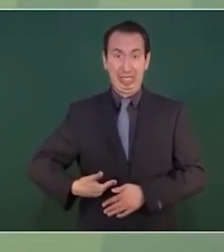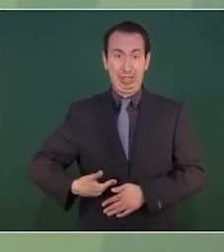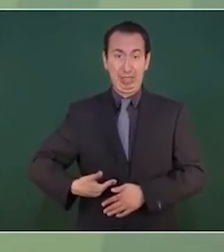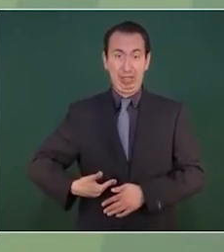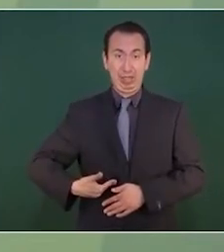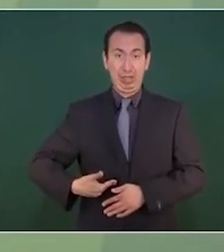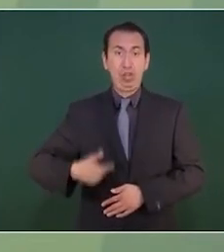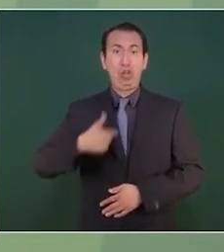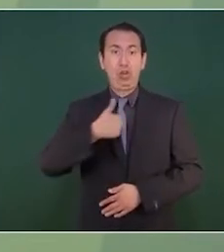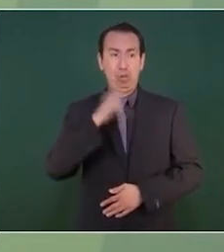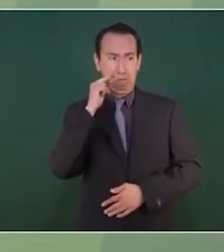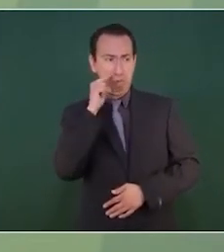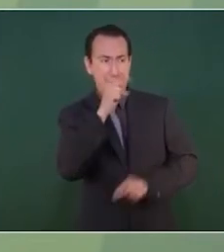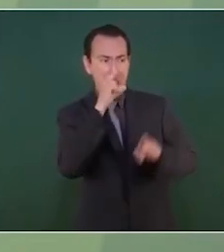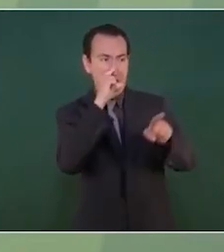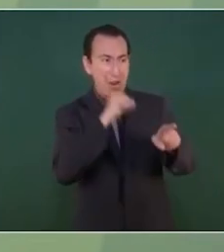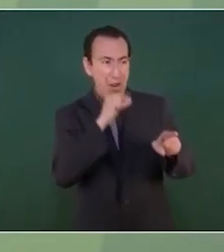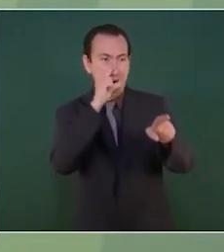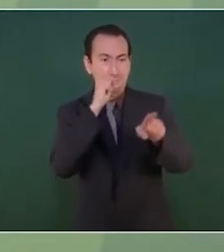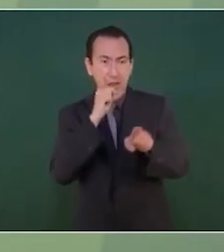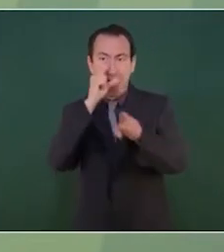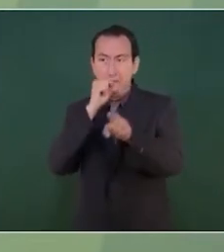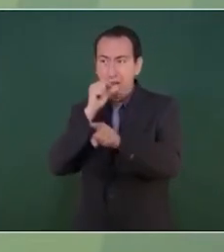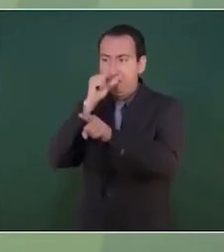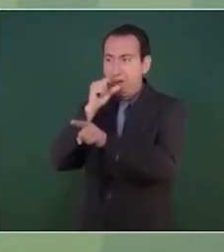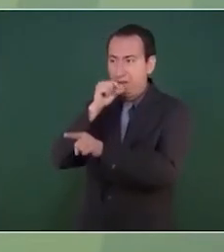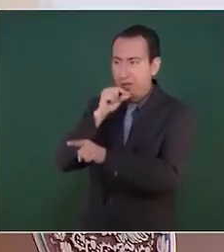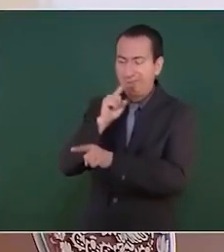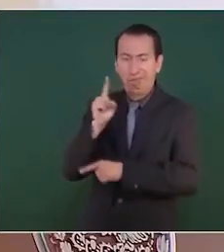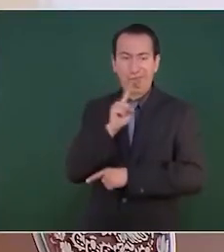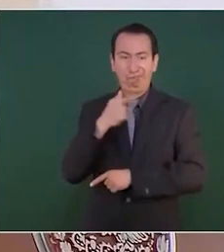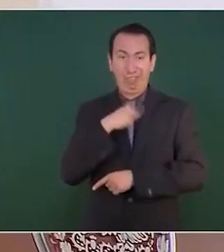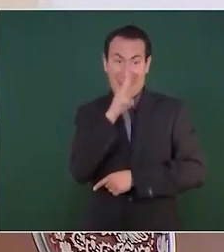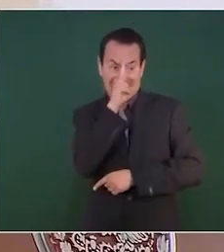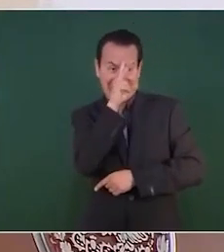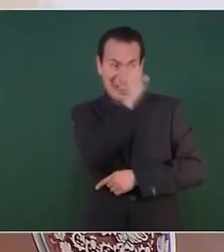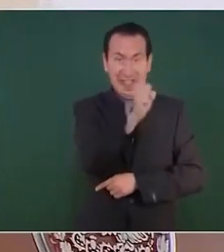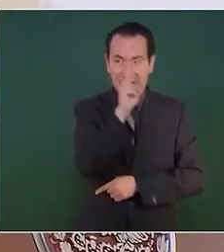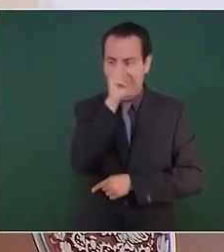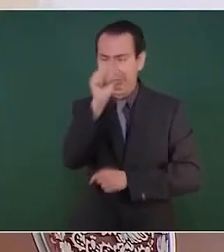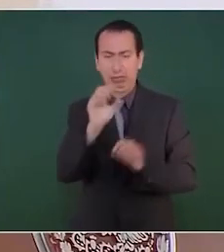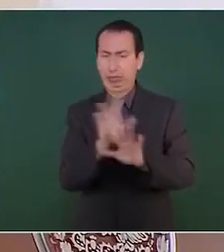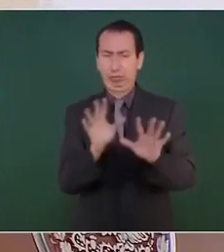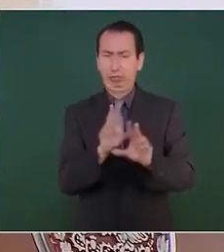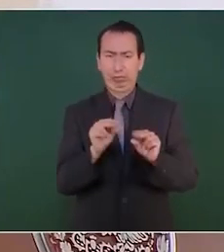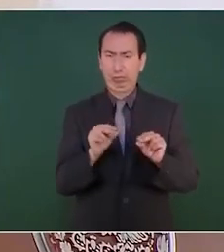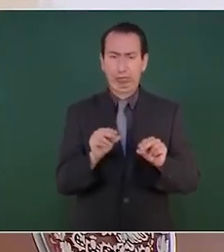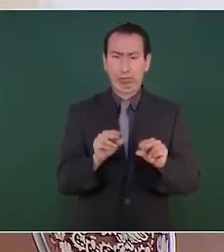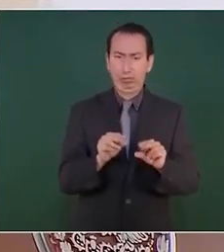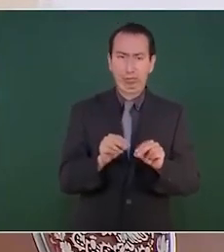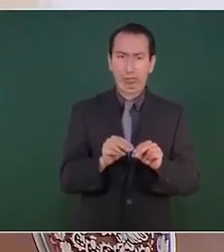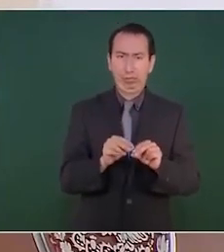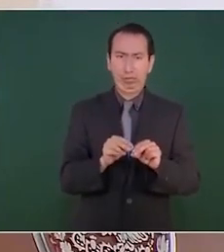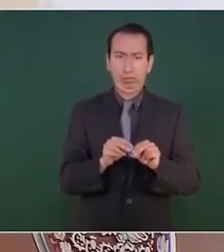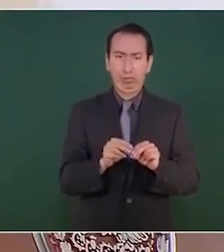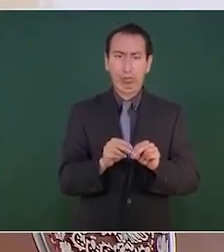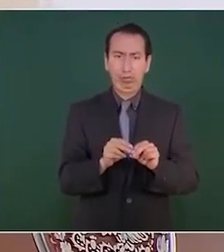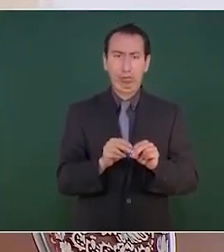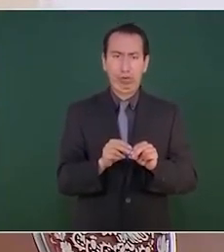no era mi fuerte la venganza que nos iban a fabricar delitos